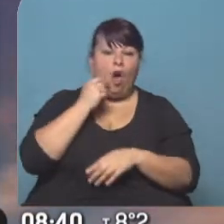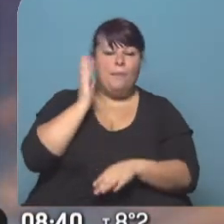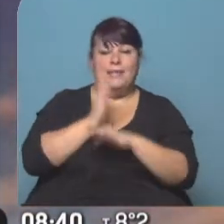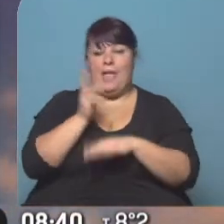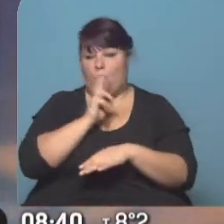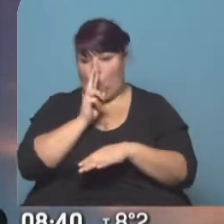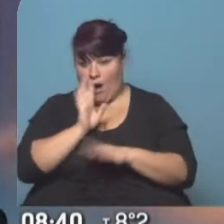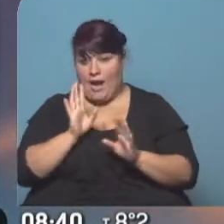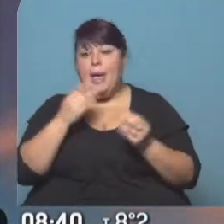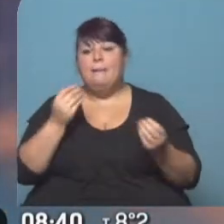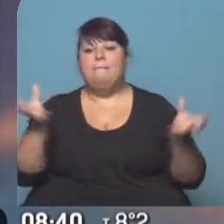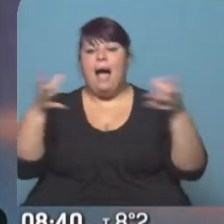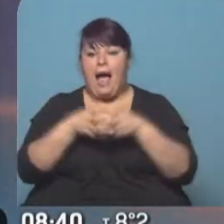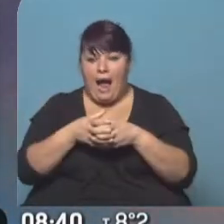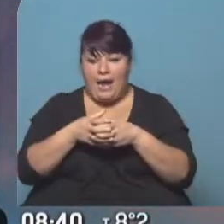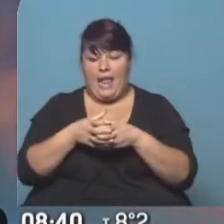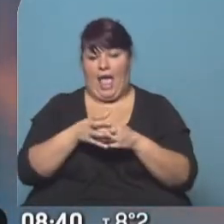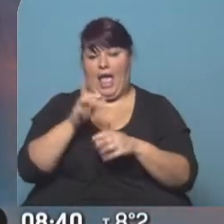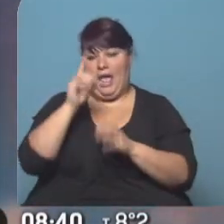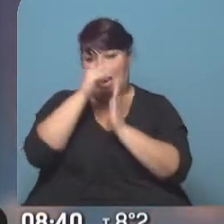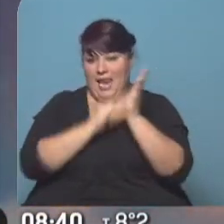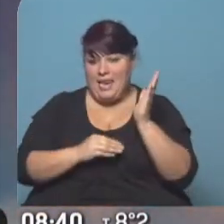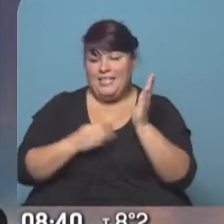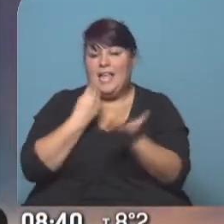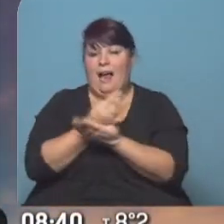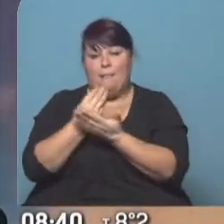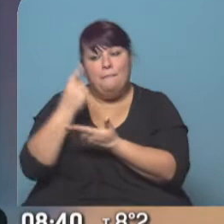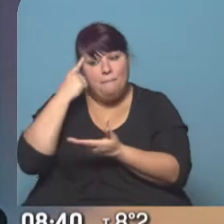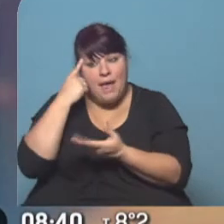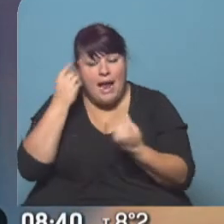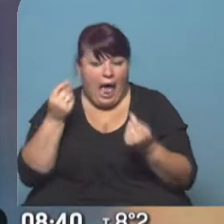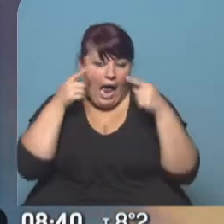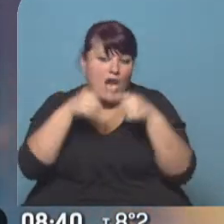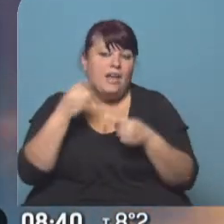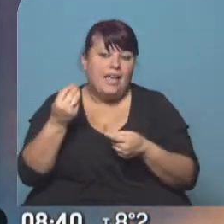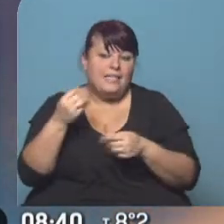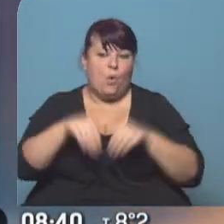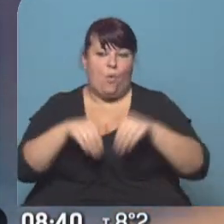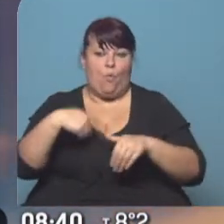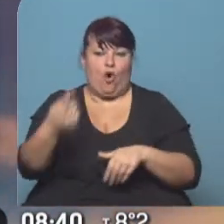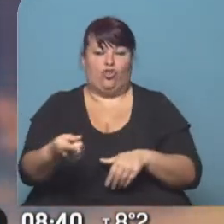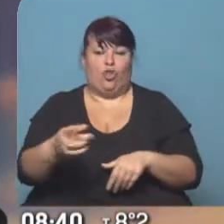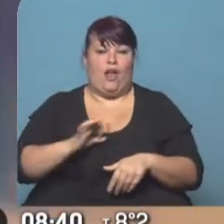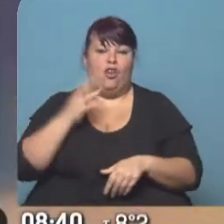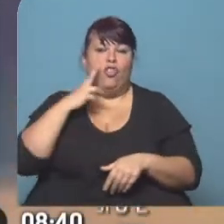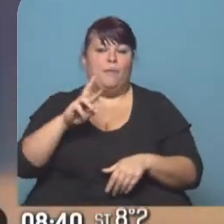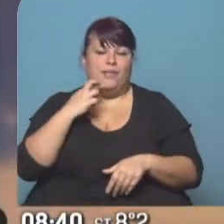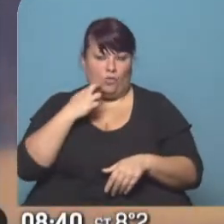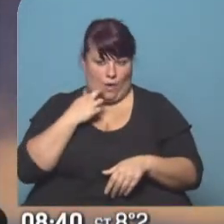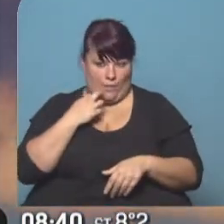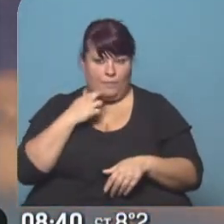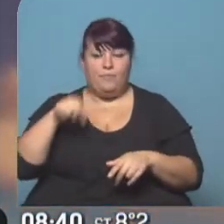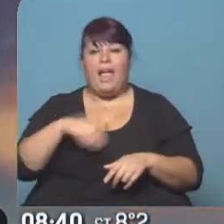50% de mujeres para integrar las listas de candidatos pensando, claro, el objetivo son las elecciones del año 2019.